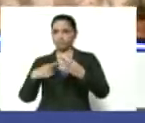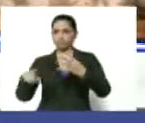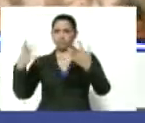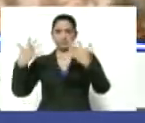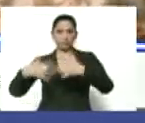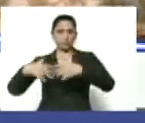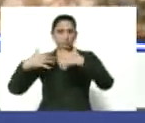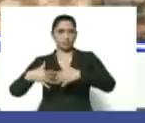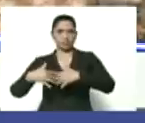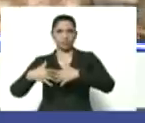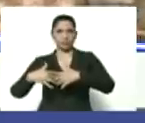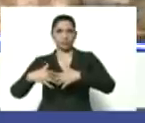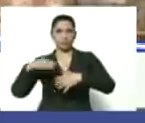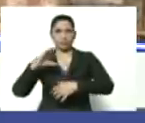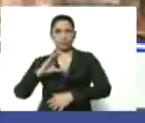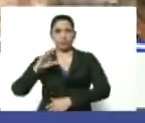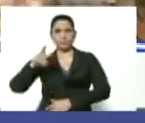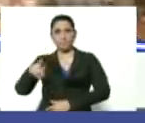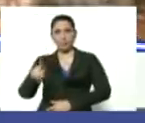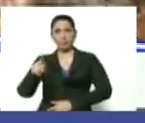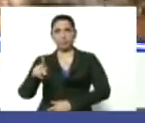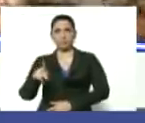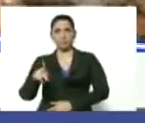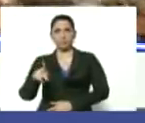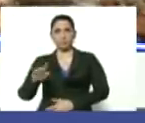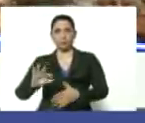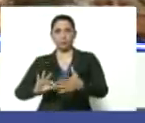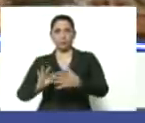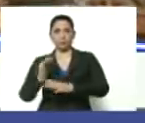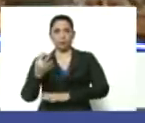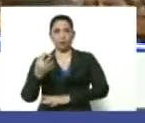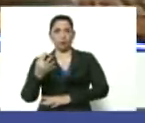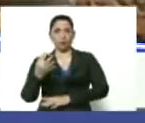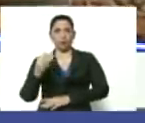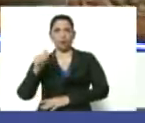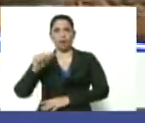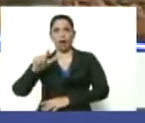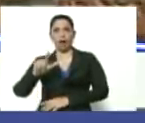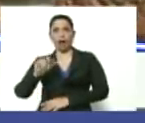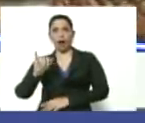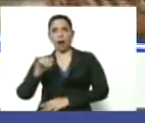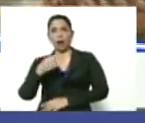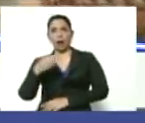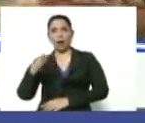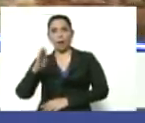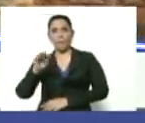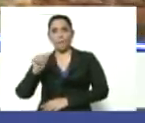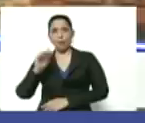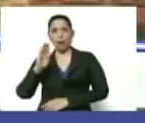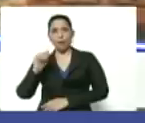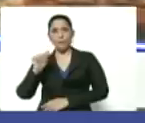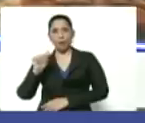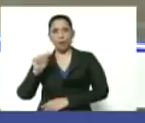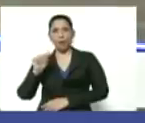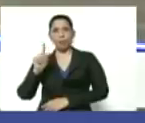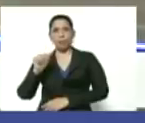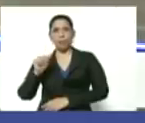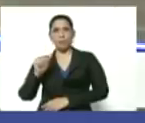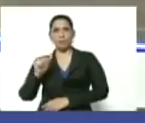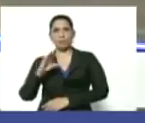CP. Miep. Fundación Alibaba. CNPC América.